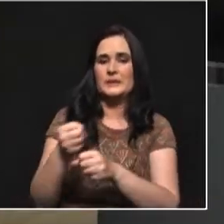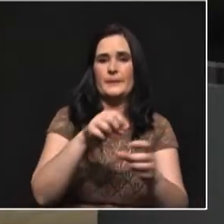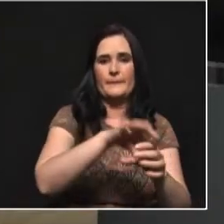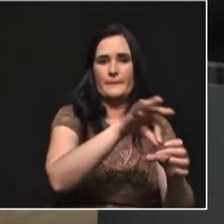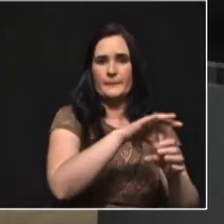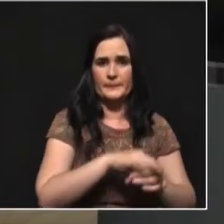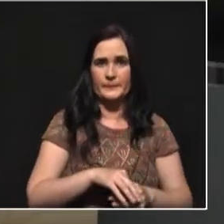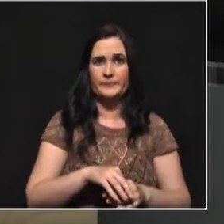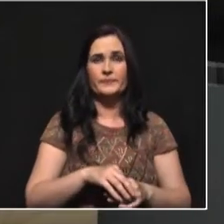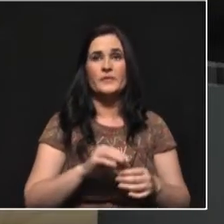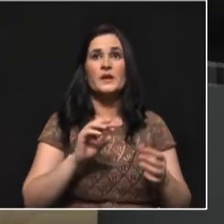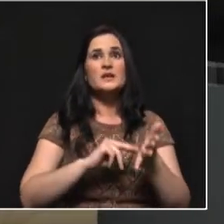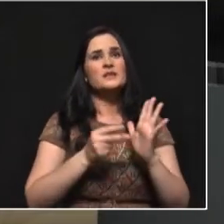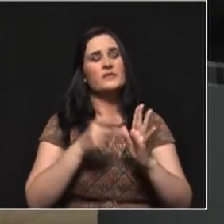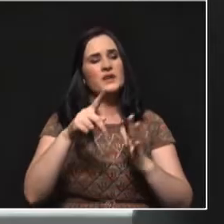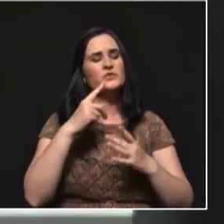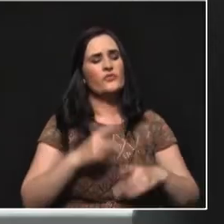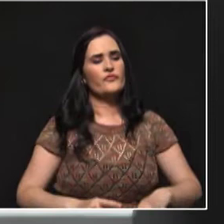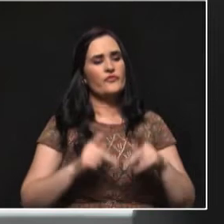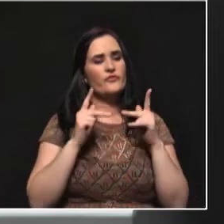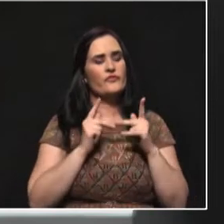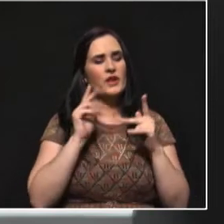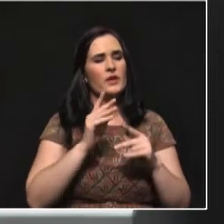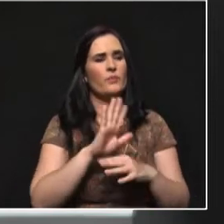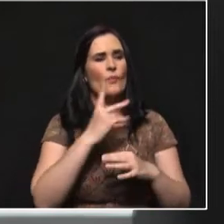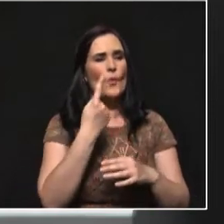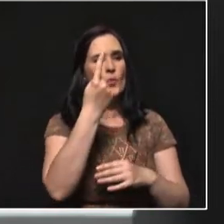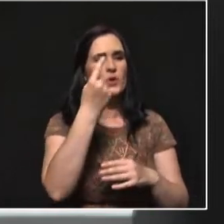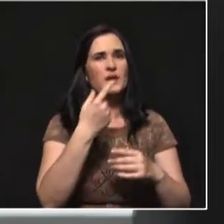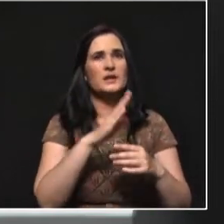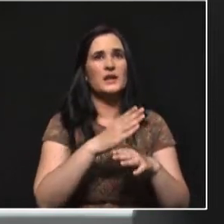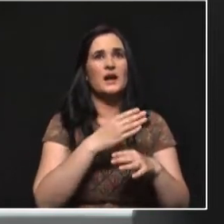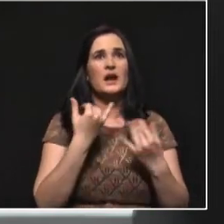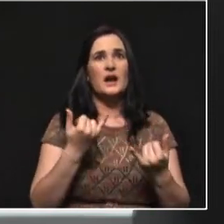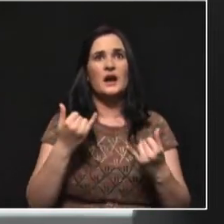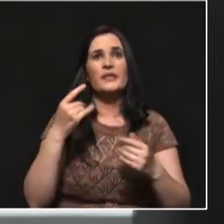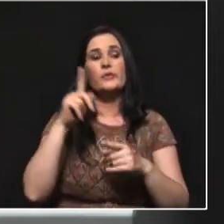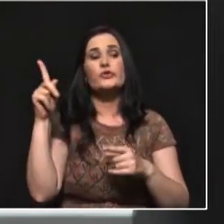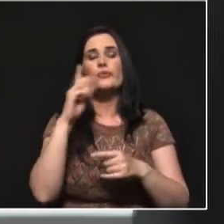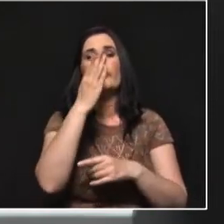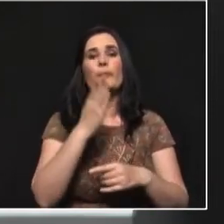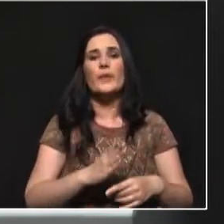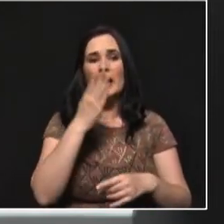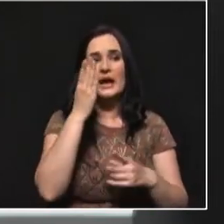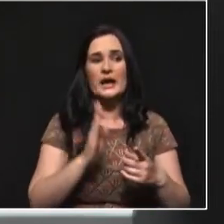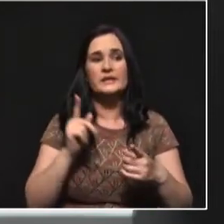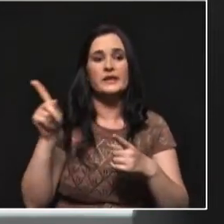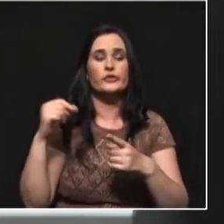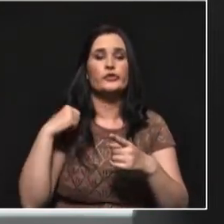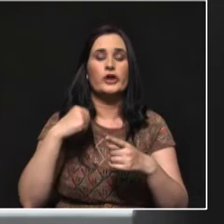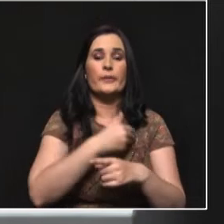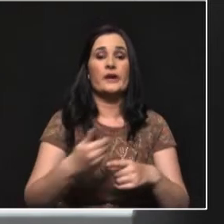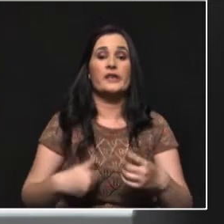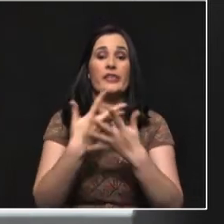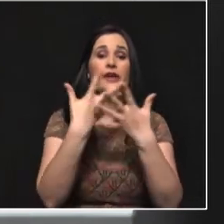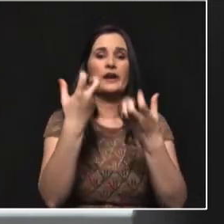que no es el resumen de la vida política ni de Brasil ni de Ecuador, pero el expresidente Lula más popular está en la cárcel y en Ecuador están persiguiendo a Correa. Es decir, la obligatoriedad